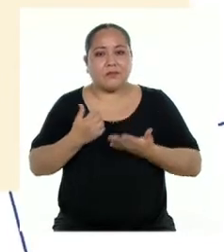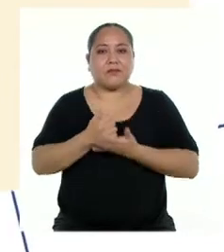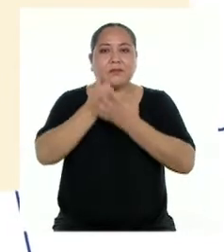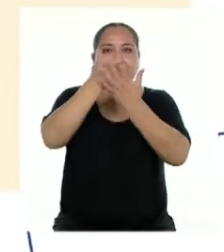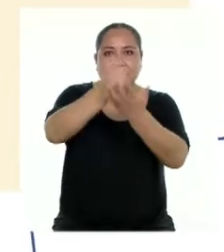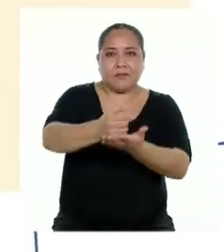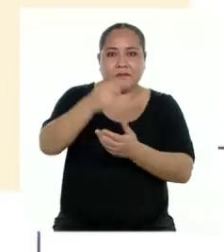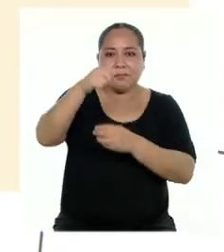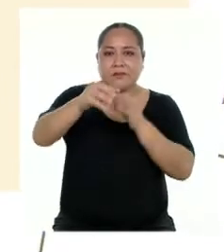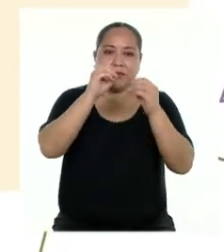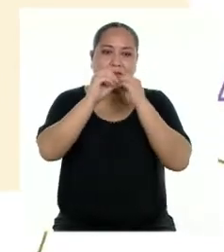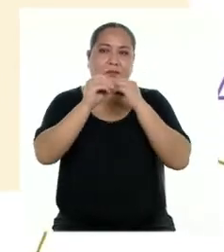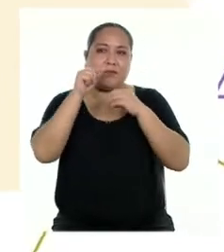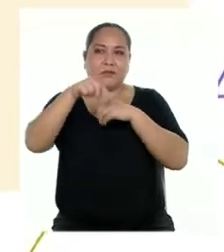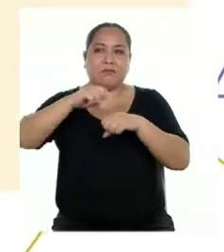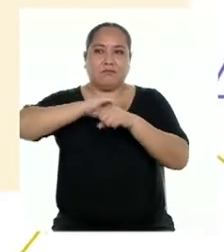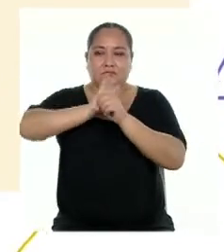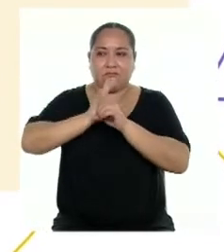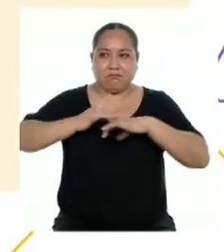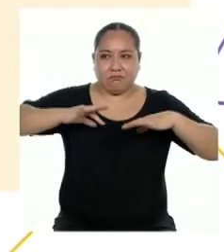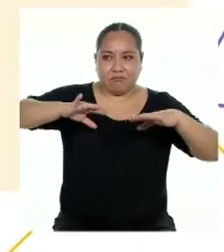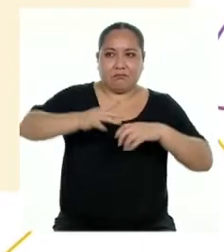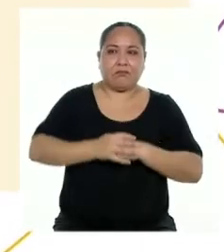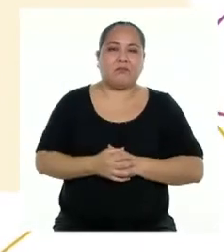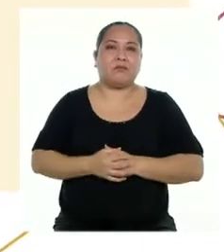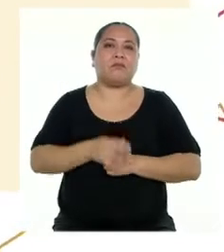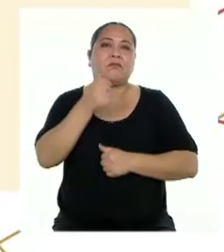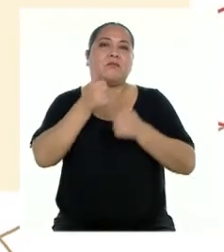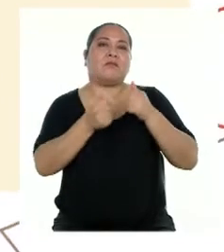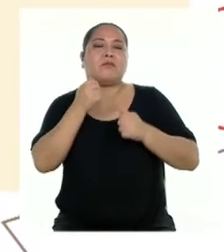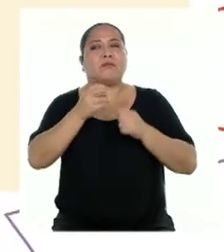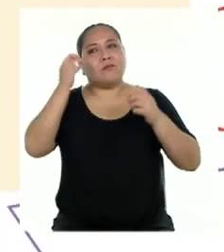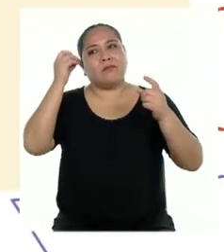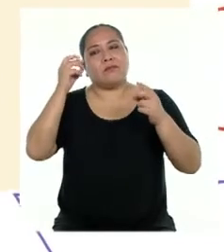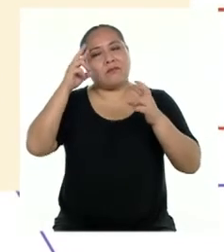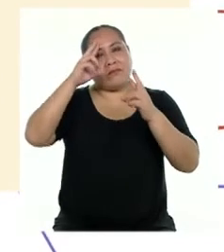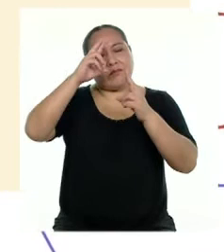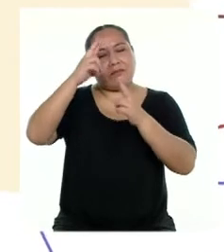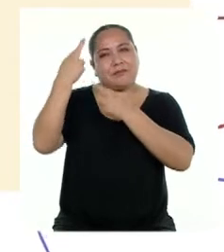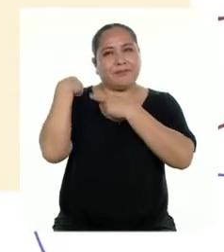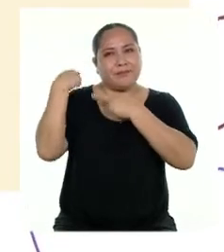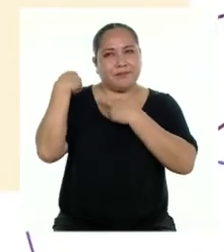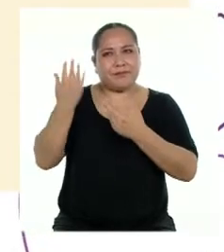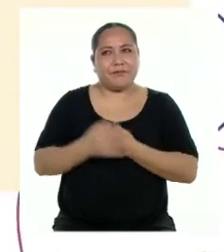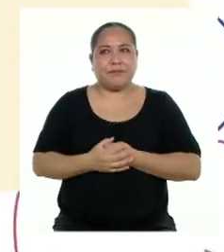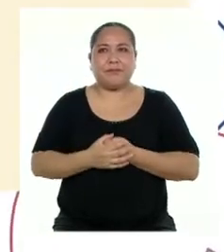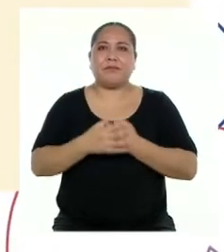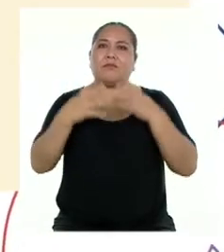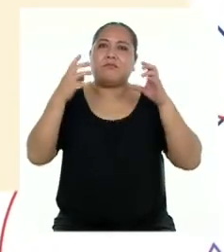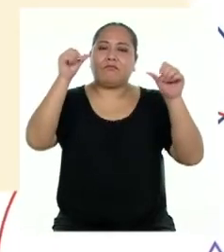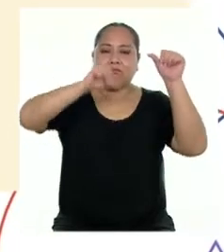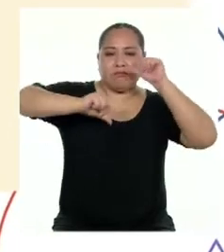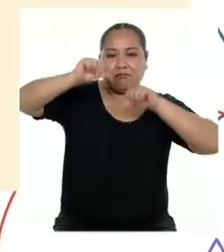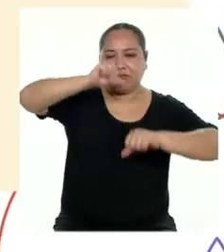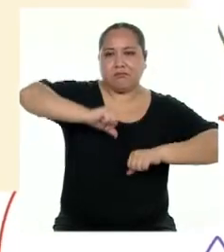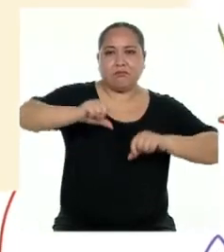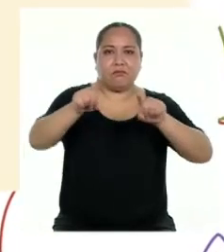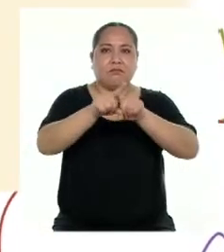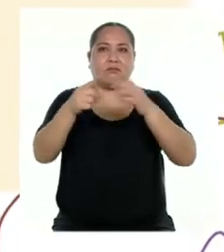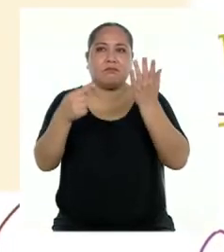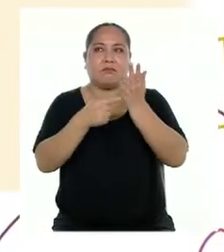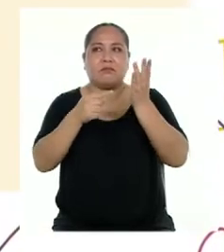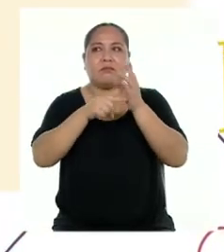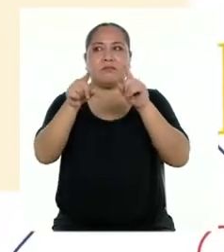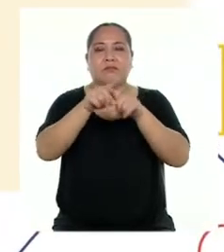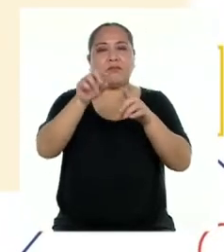afrontar esta pandemia? Y, ¿qué rol han tenido el quehacer científico y tecnológico, así como